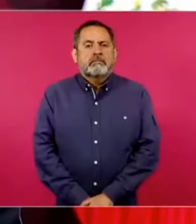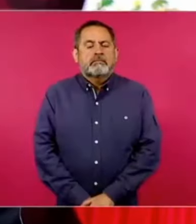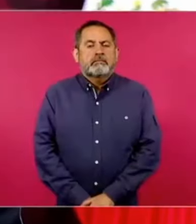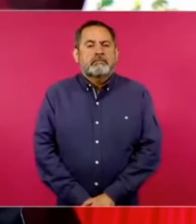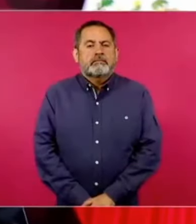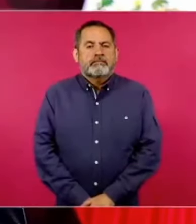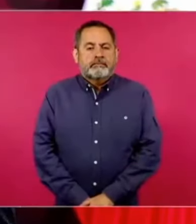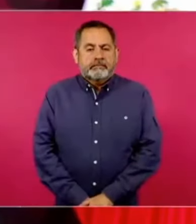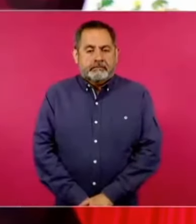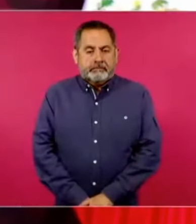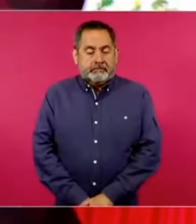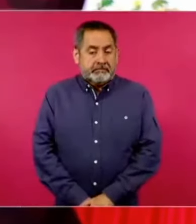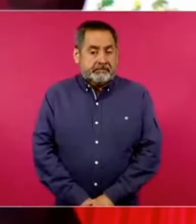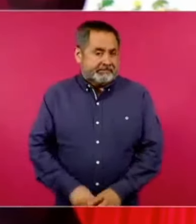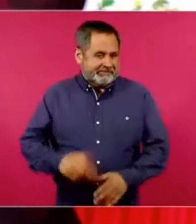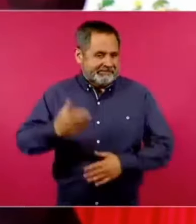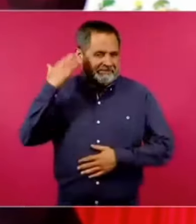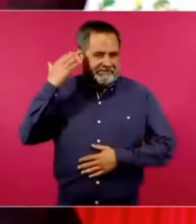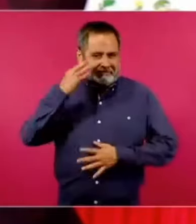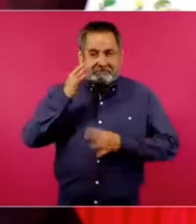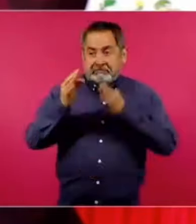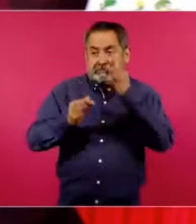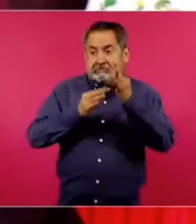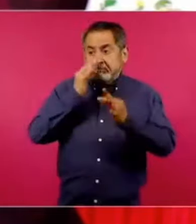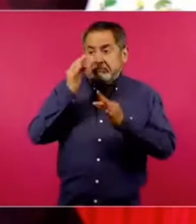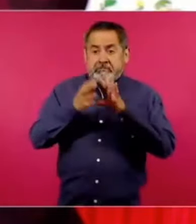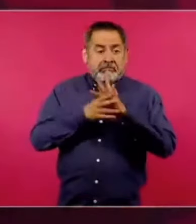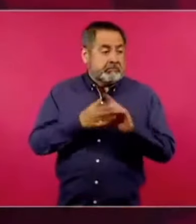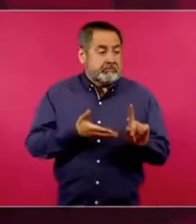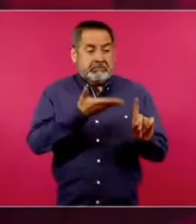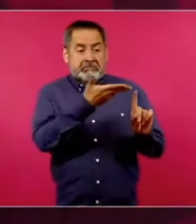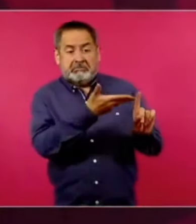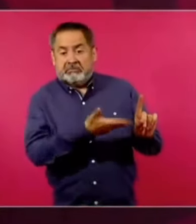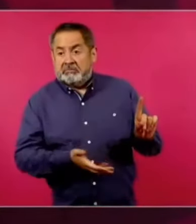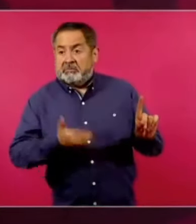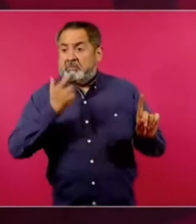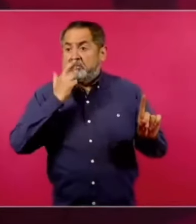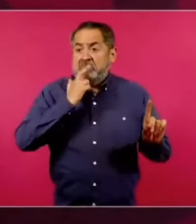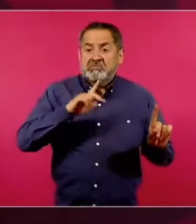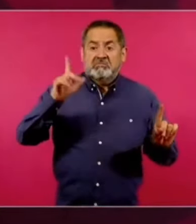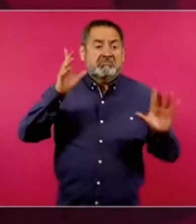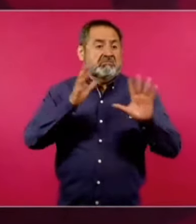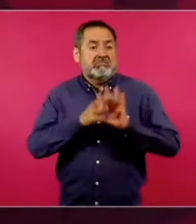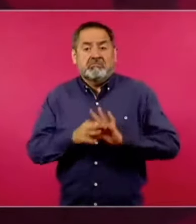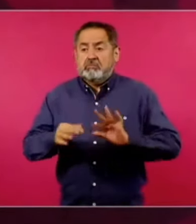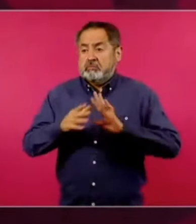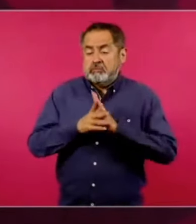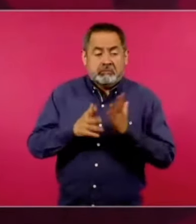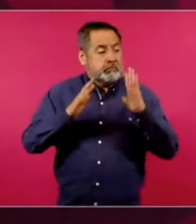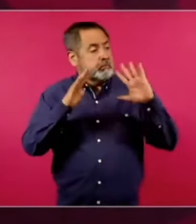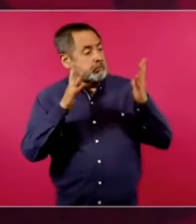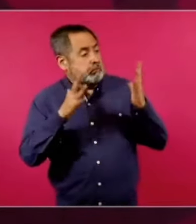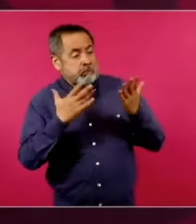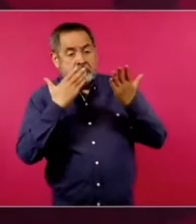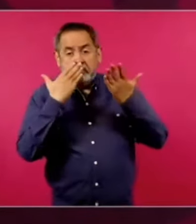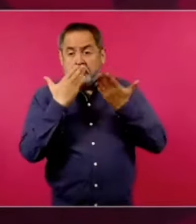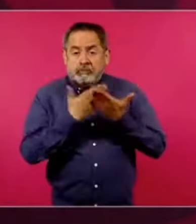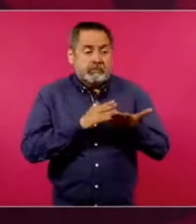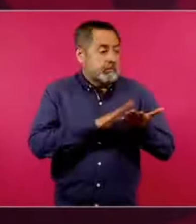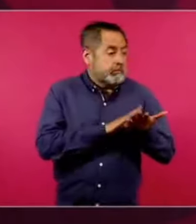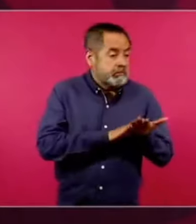Con puro aplauso y quema de incienso,